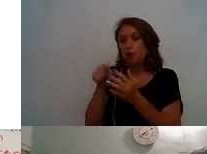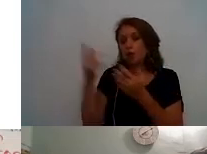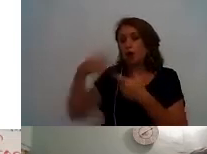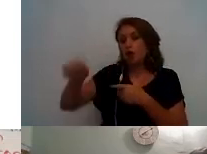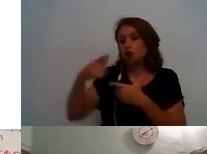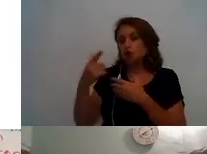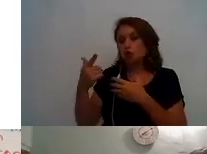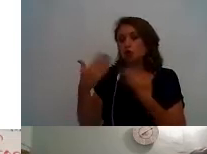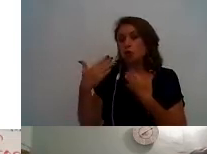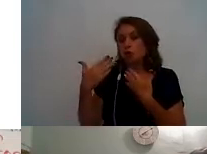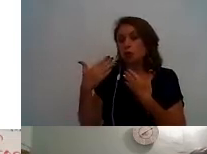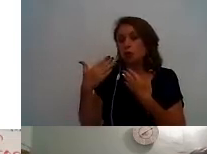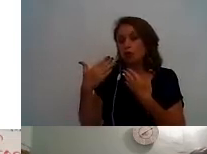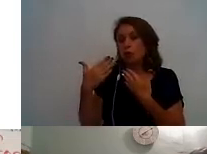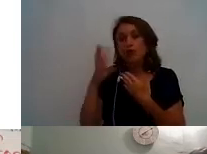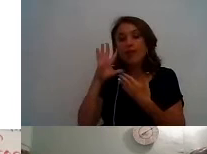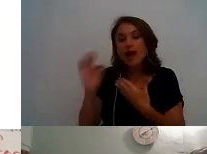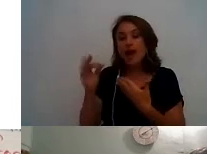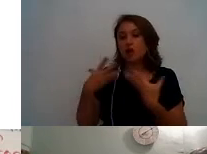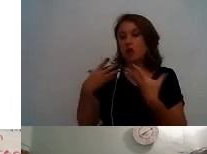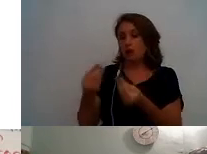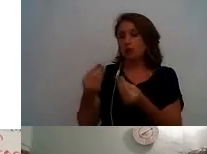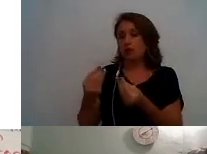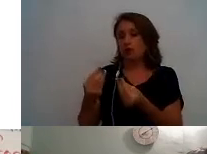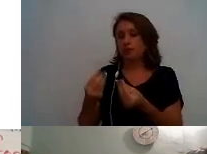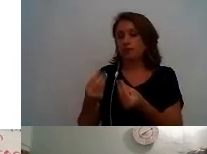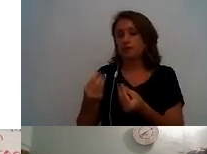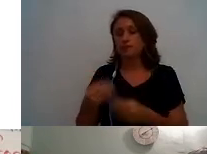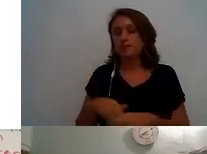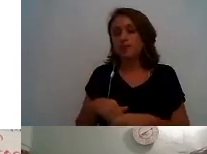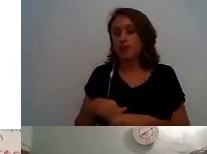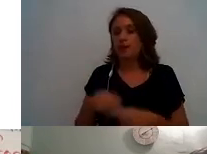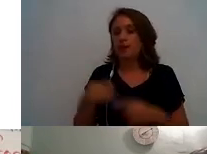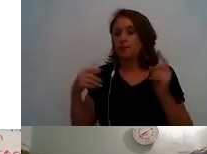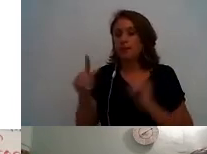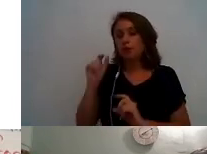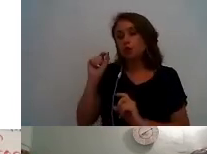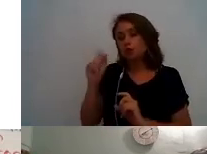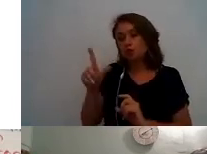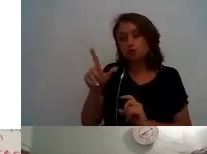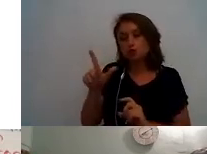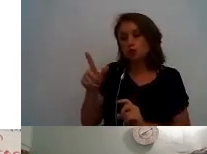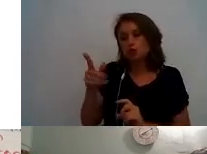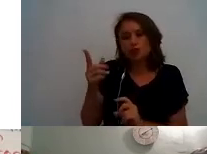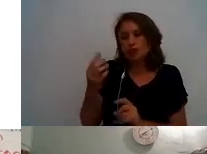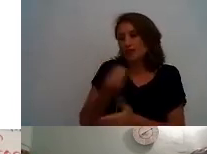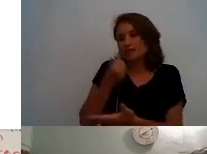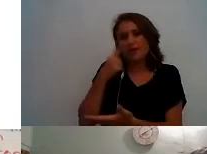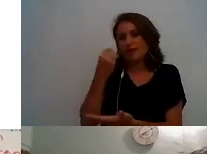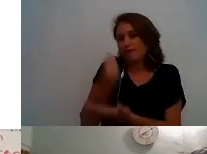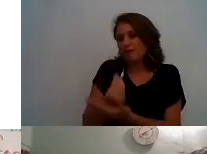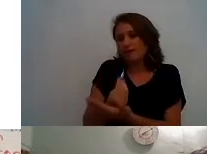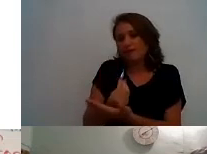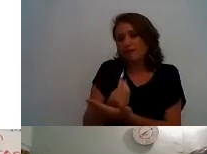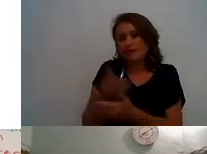poder hacer algo poder intervenir porque como obviamente la realidad tiene muchas muchas puntas